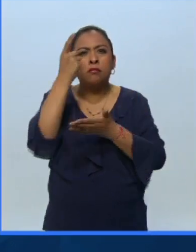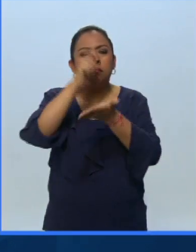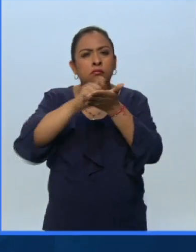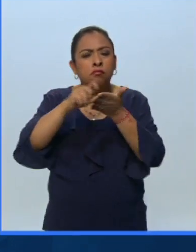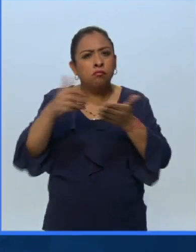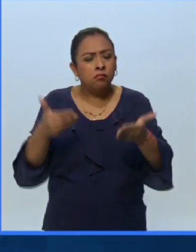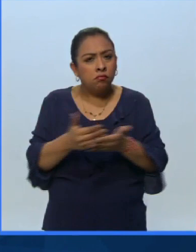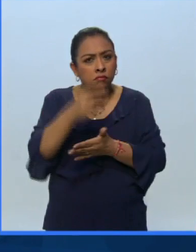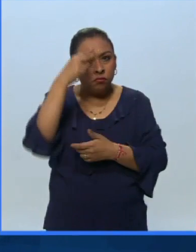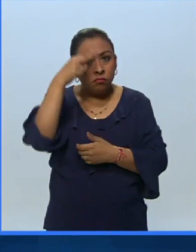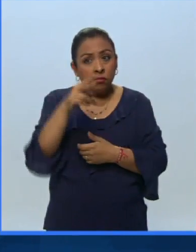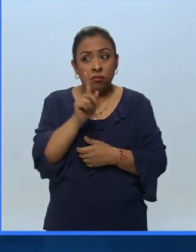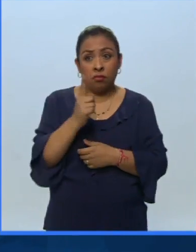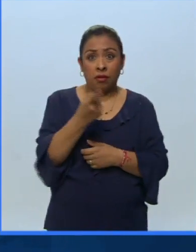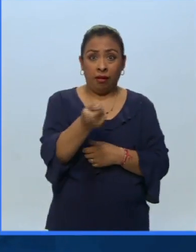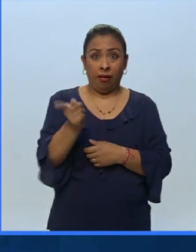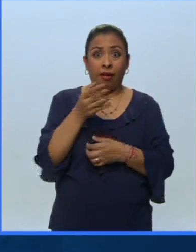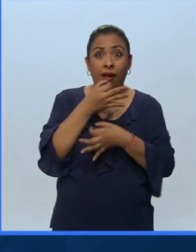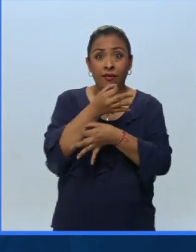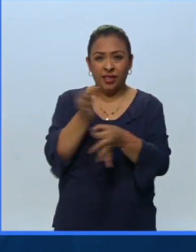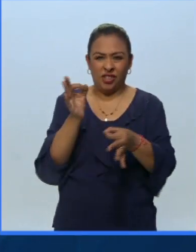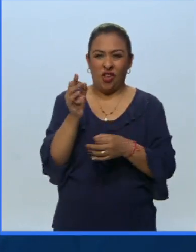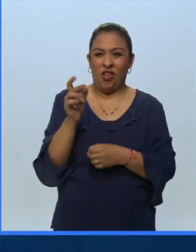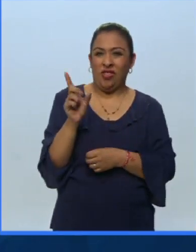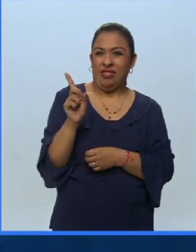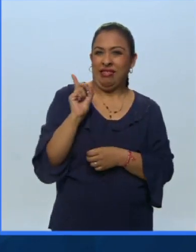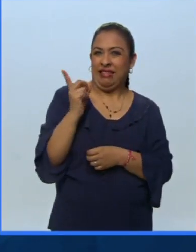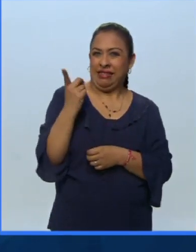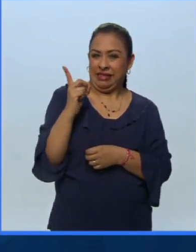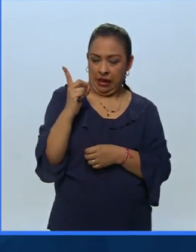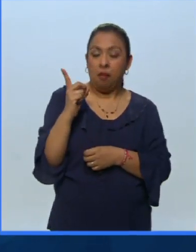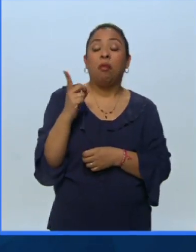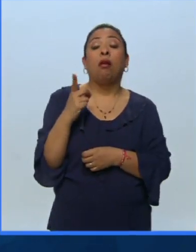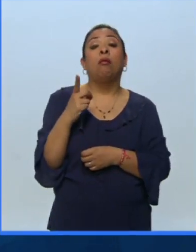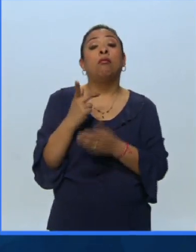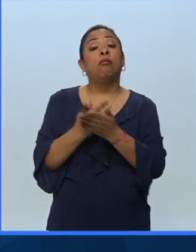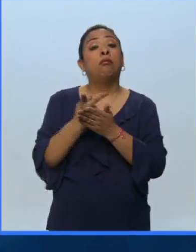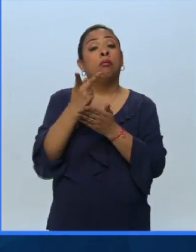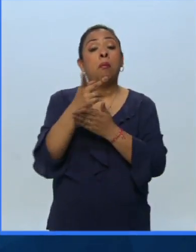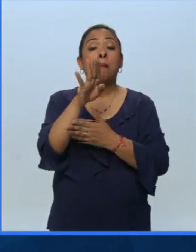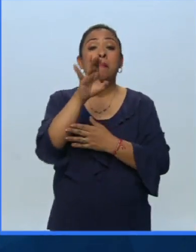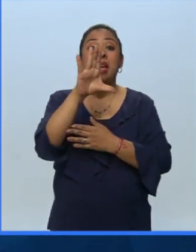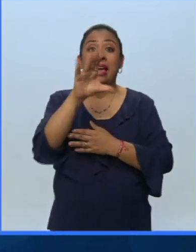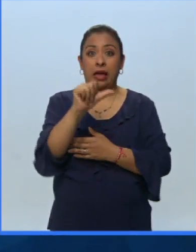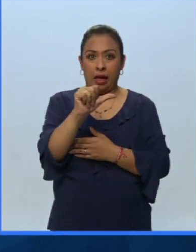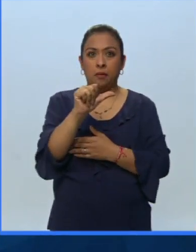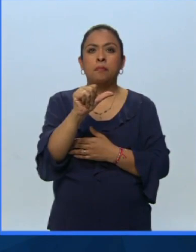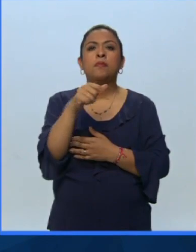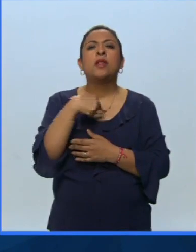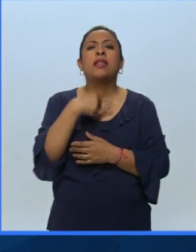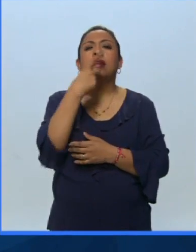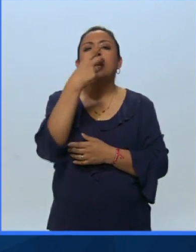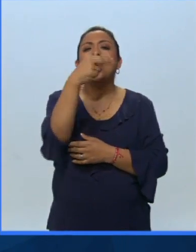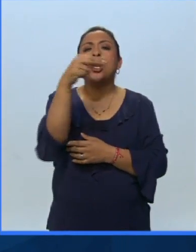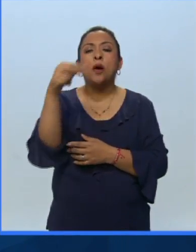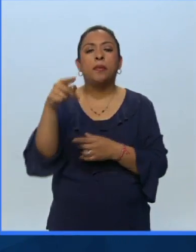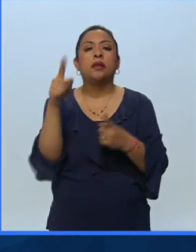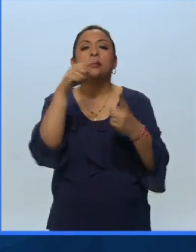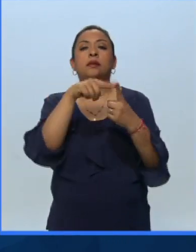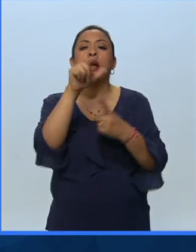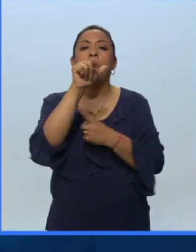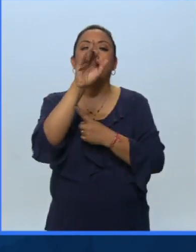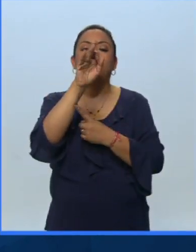mexicanos a ellos se les anunció en diciembre del año pasado que recibirían esta beca les voy a dar sus nombres, ellos son